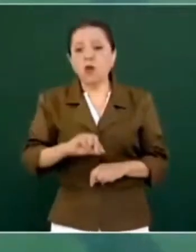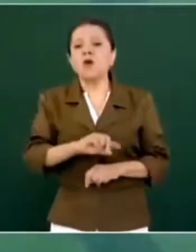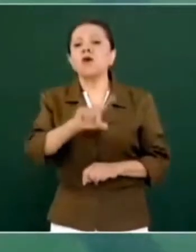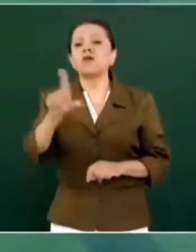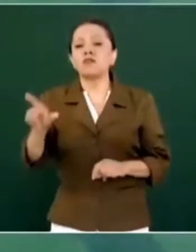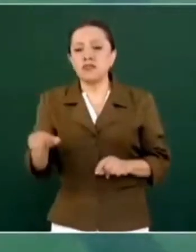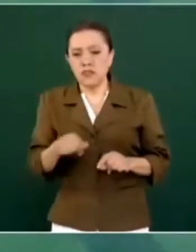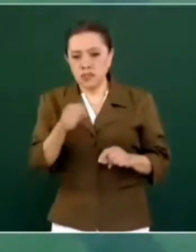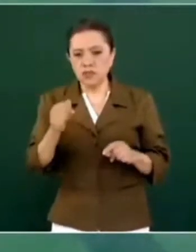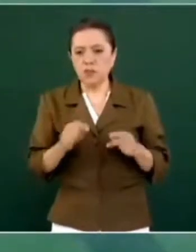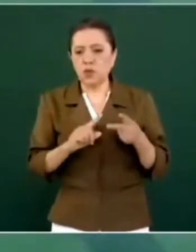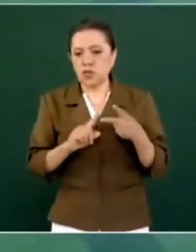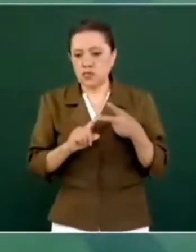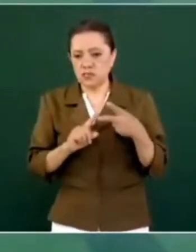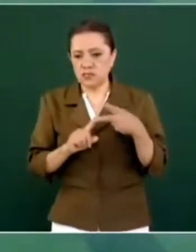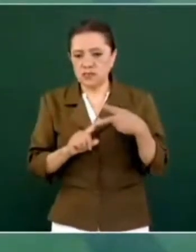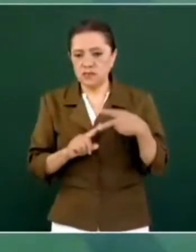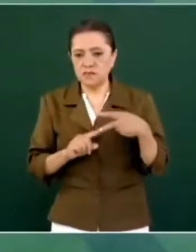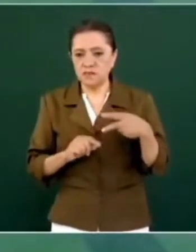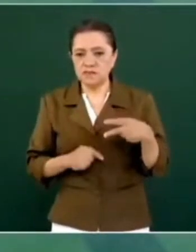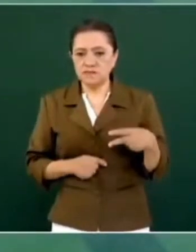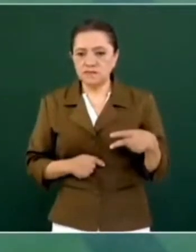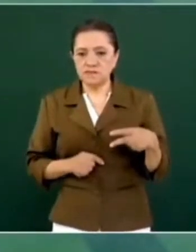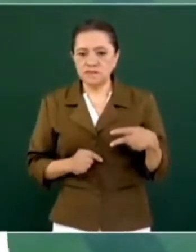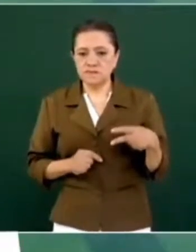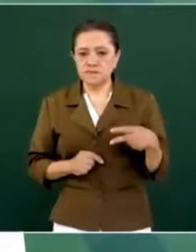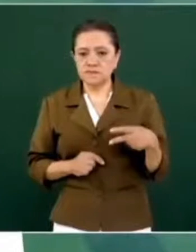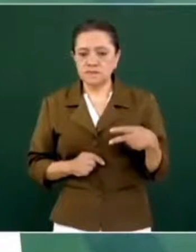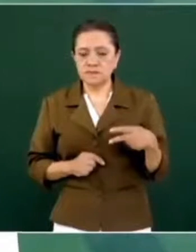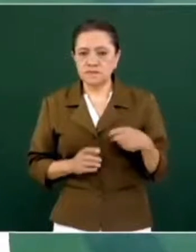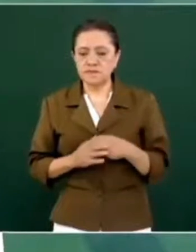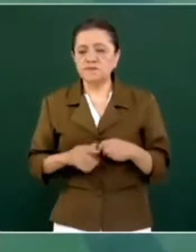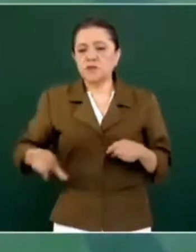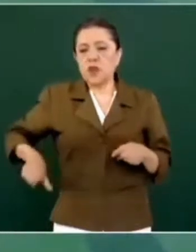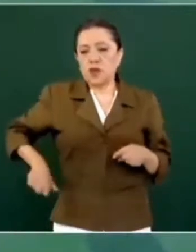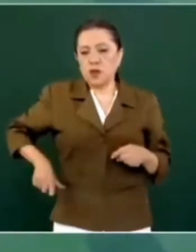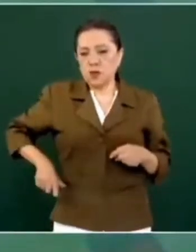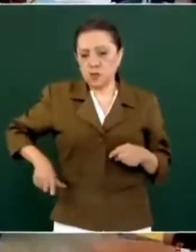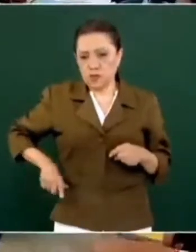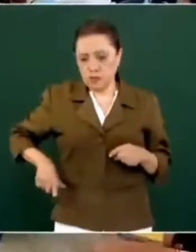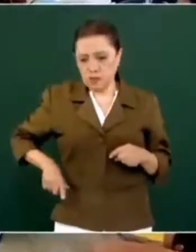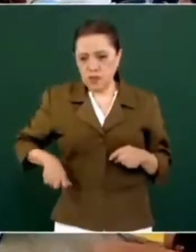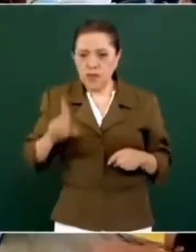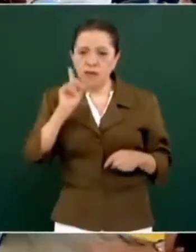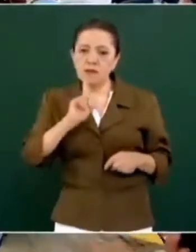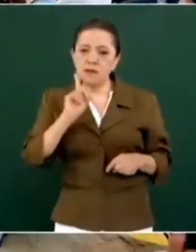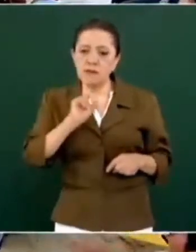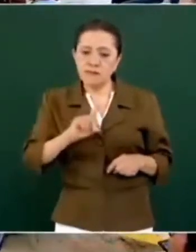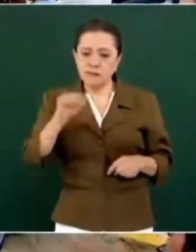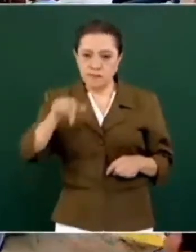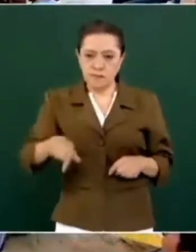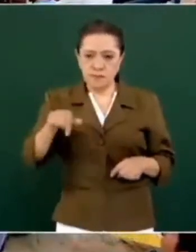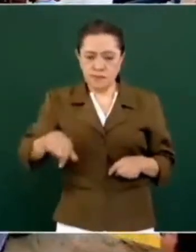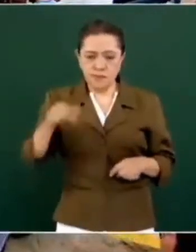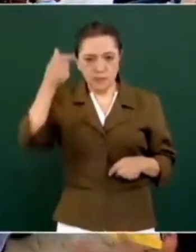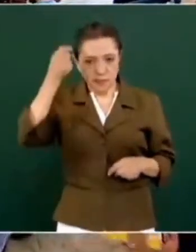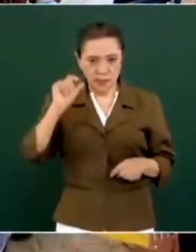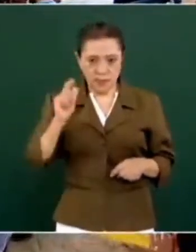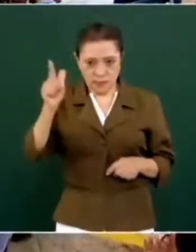Posteriormente, la gobernadora de Guerrero, nuestra